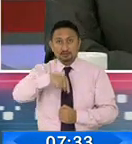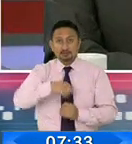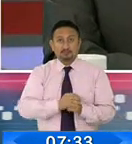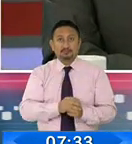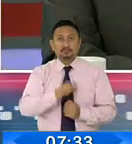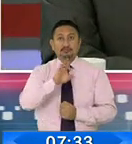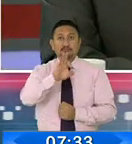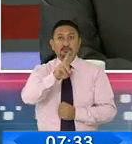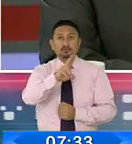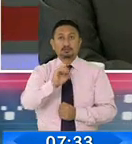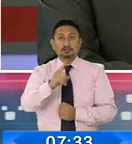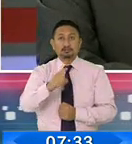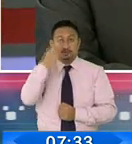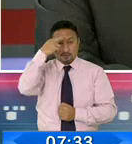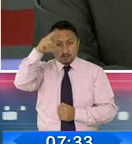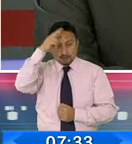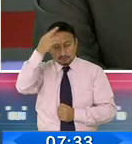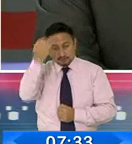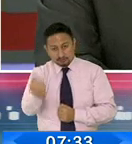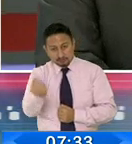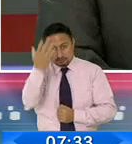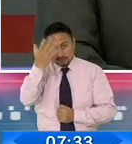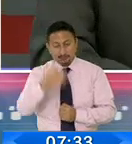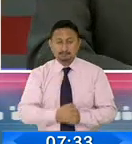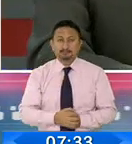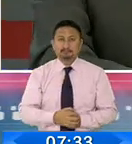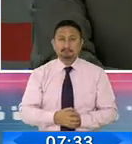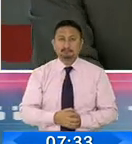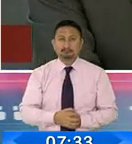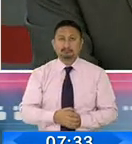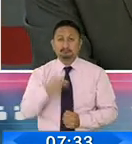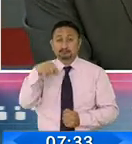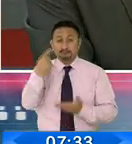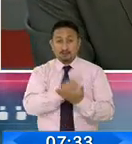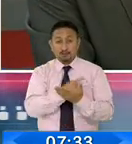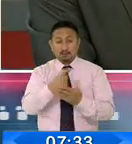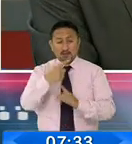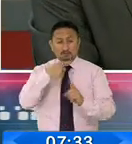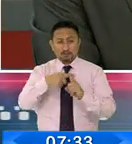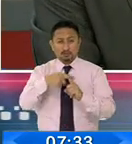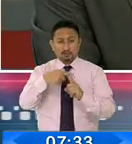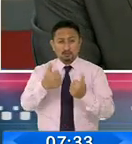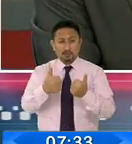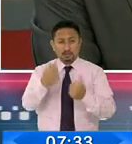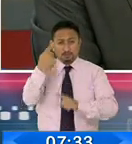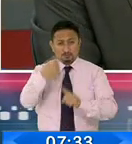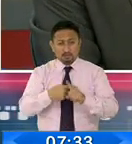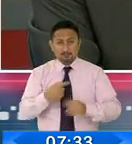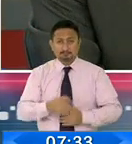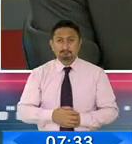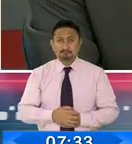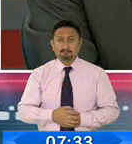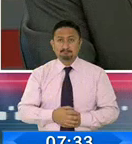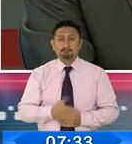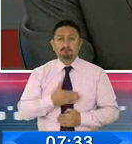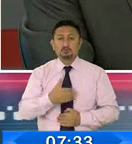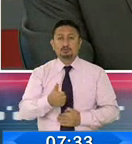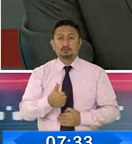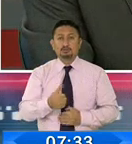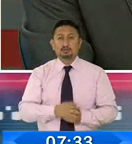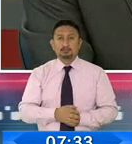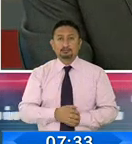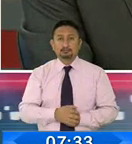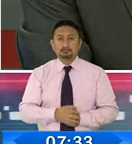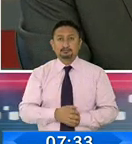Televisentro, le saluda a Roberto Álvarez Vandenberg. Espero que la semana sea positiva y el mes también, doctor Pérez, ¿cómo estamos? Buenos